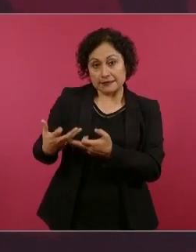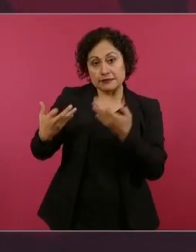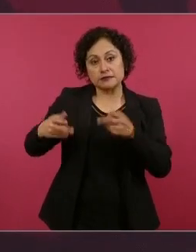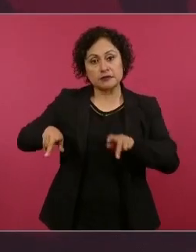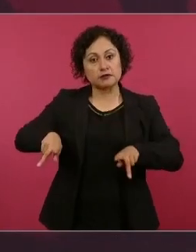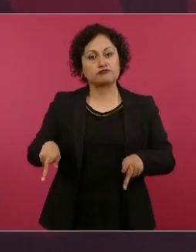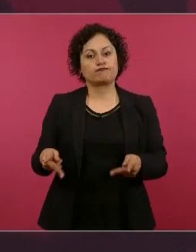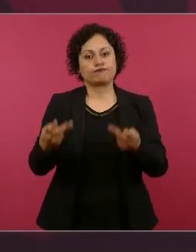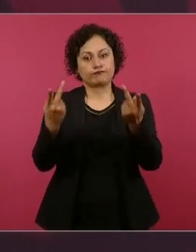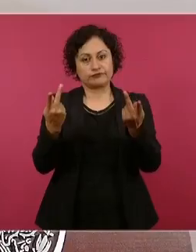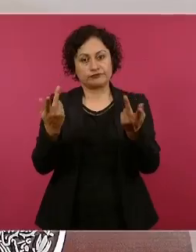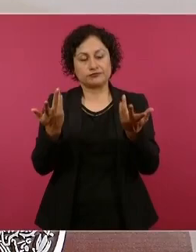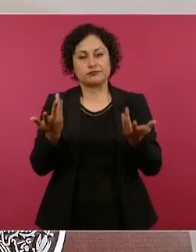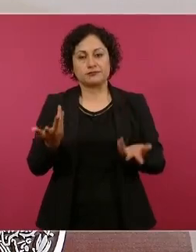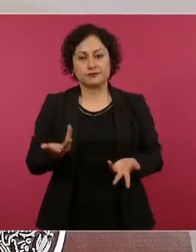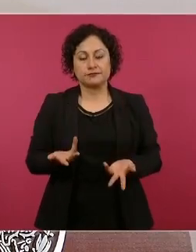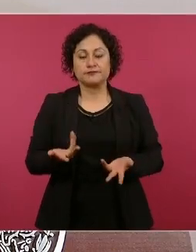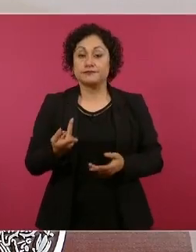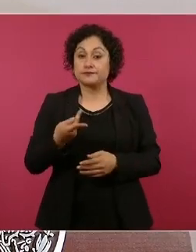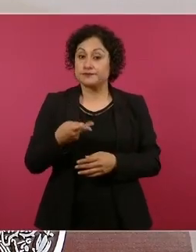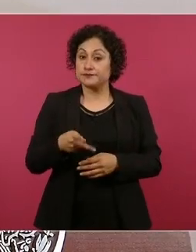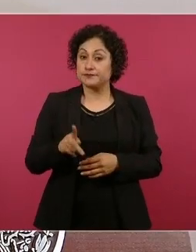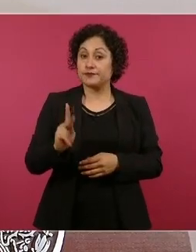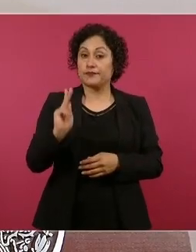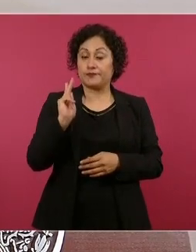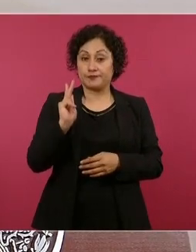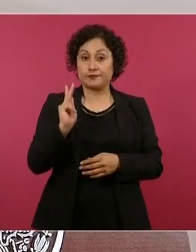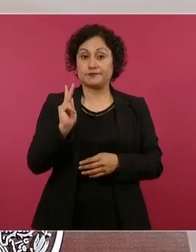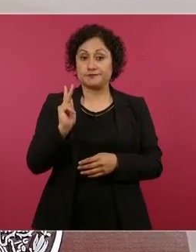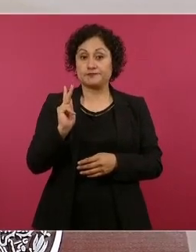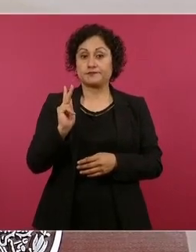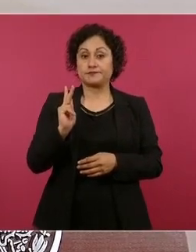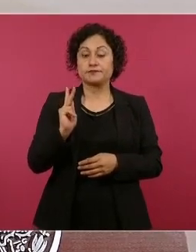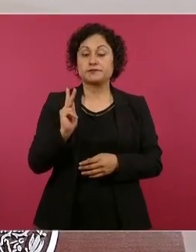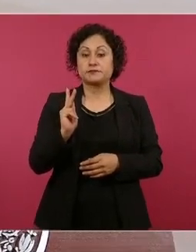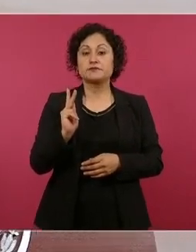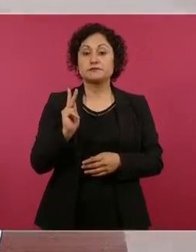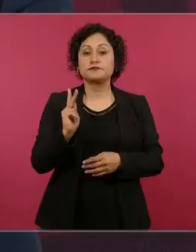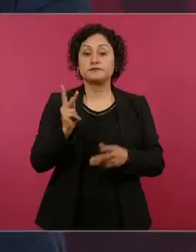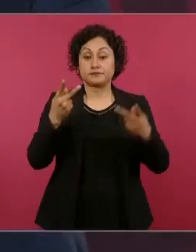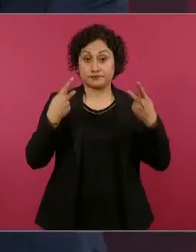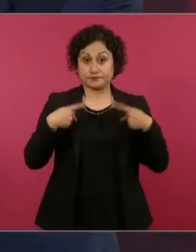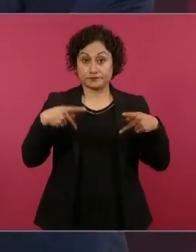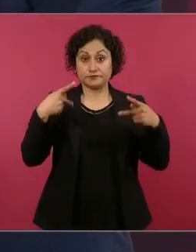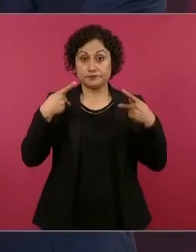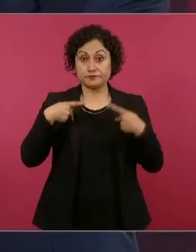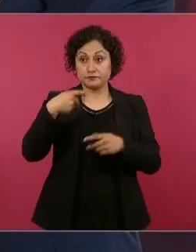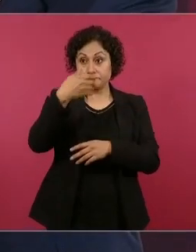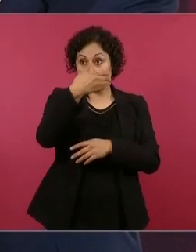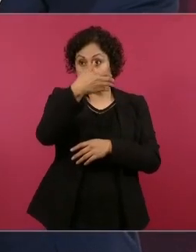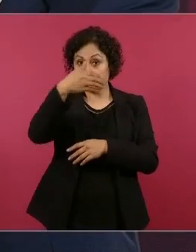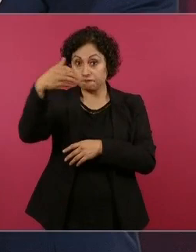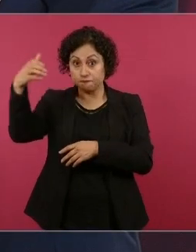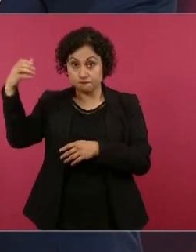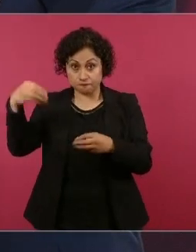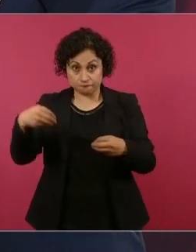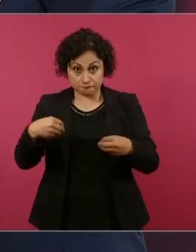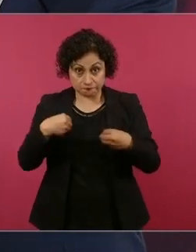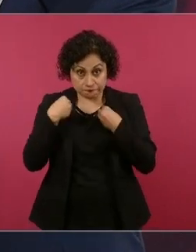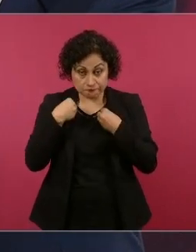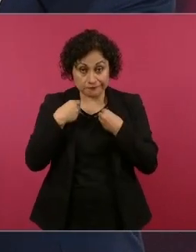Sin embargo, embargo, los campesinos siguen